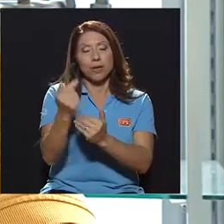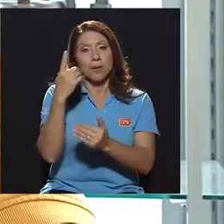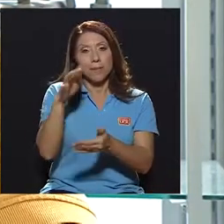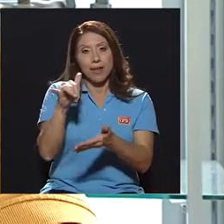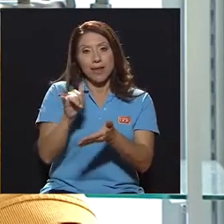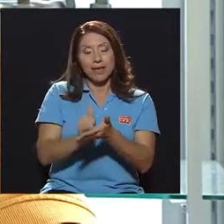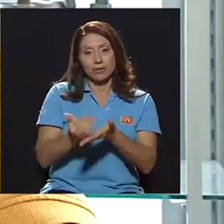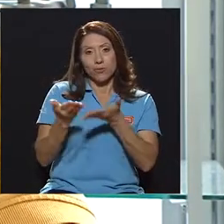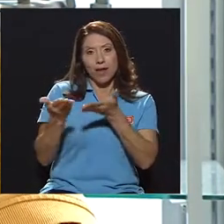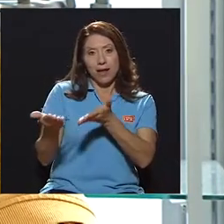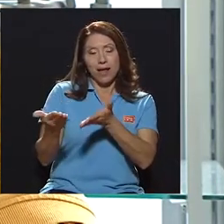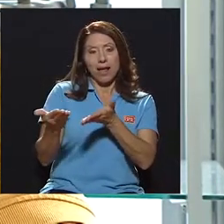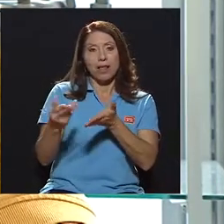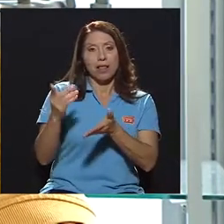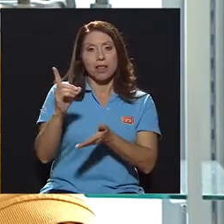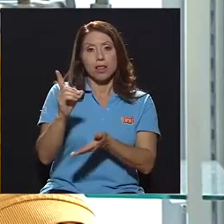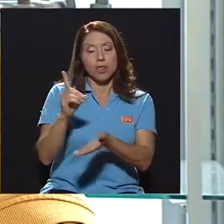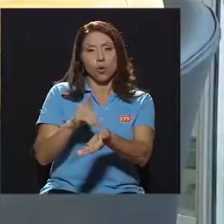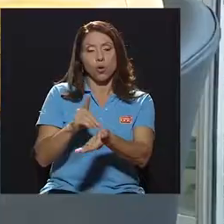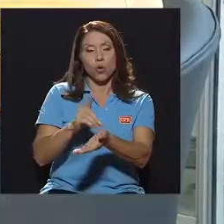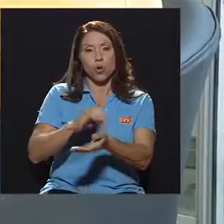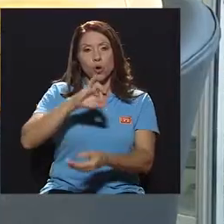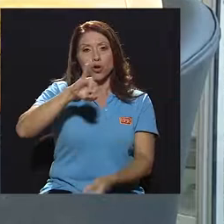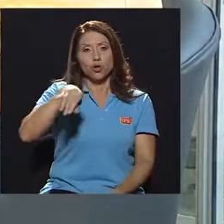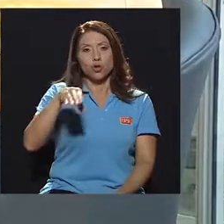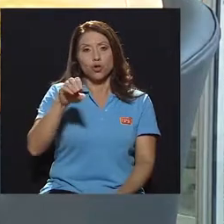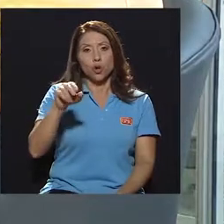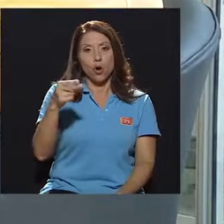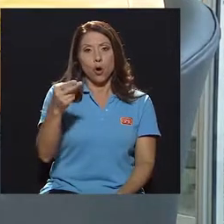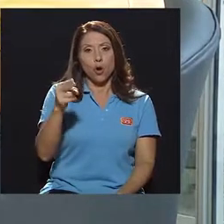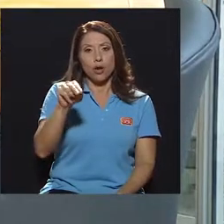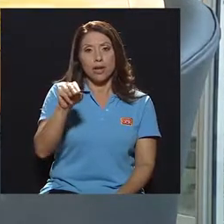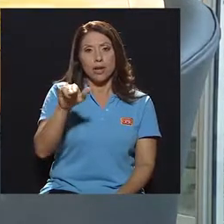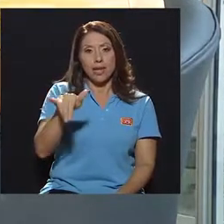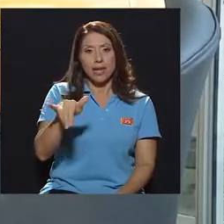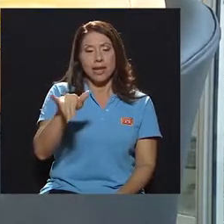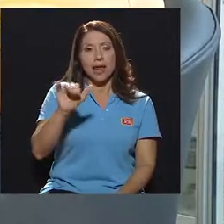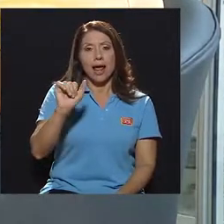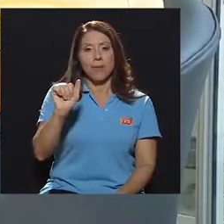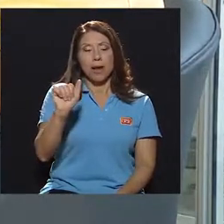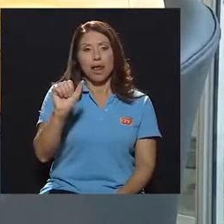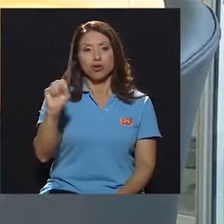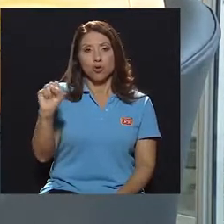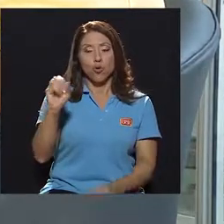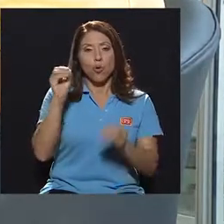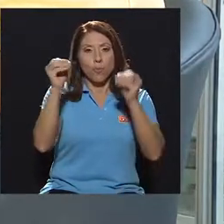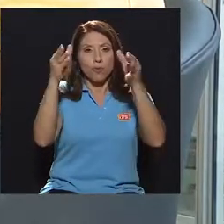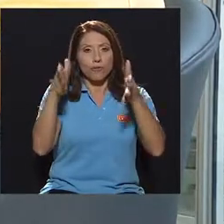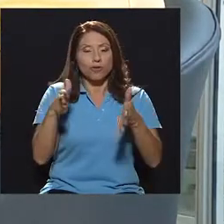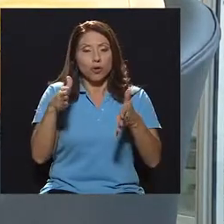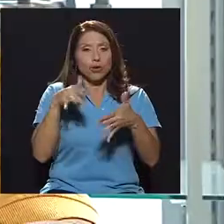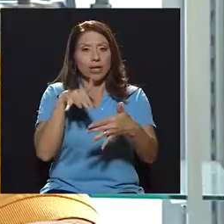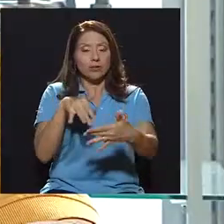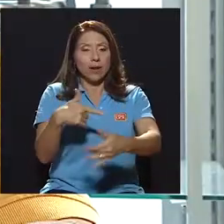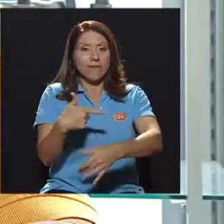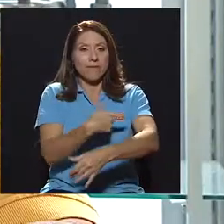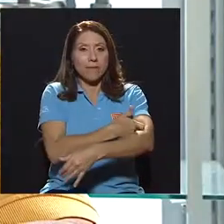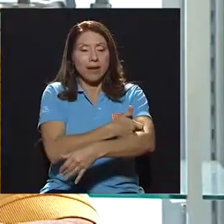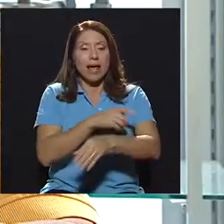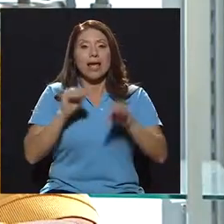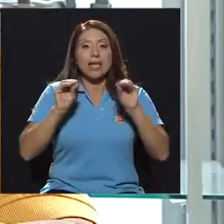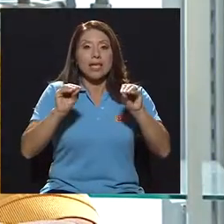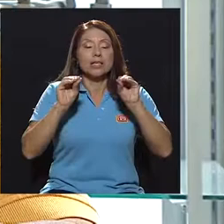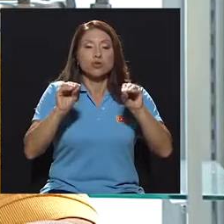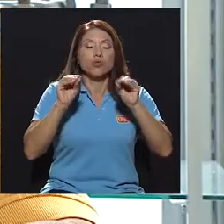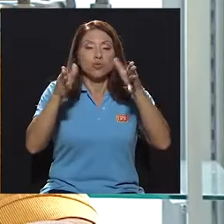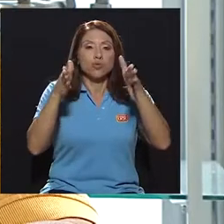contamos con la colaboración del doctor Johnny Alvarado Sojo, quien es profesor de la Escuela de Enfermería e instructor